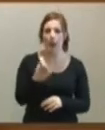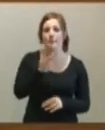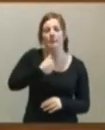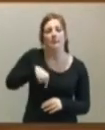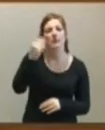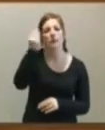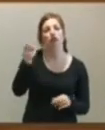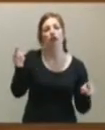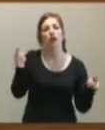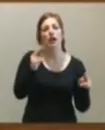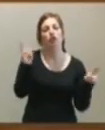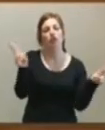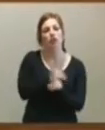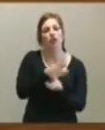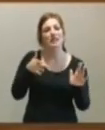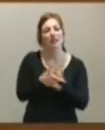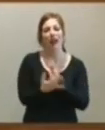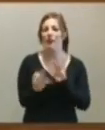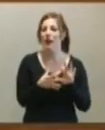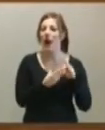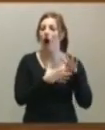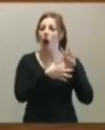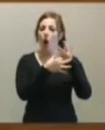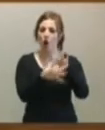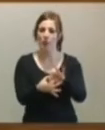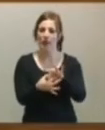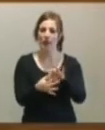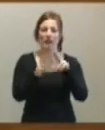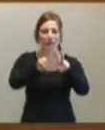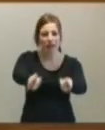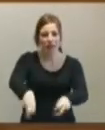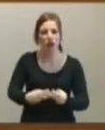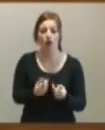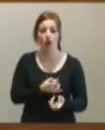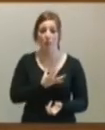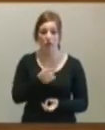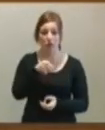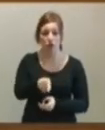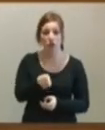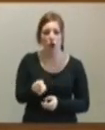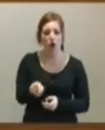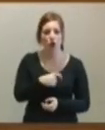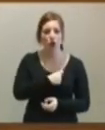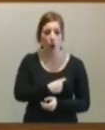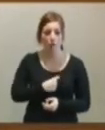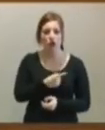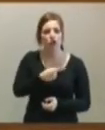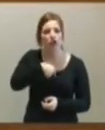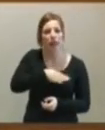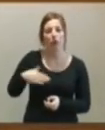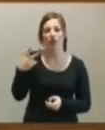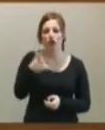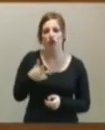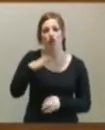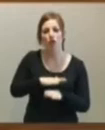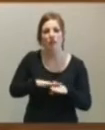que ir acompañada de la recuperación, revitalización de esa comisión que queremos que se pase a llamar Derechos Fundamentales. Porque sí